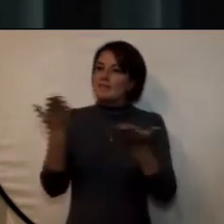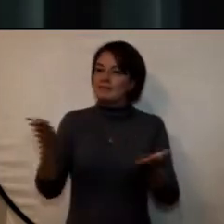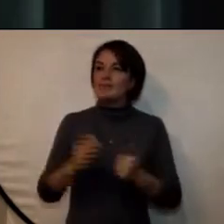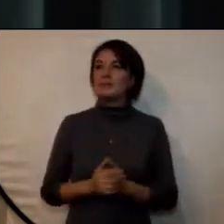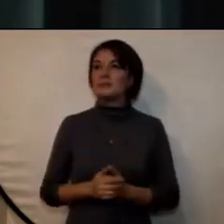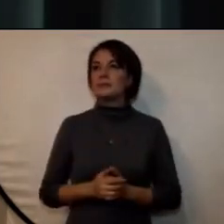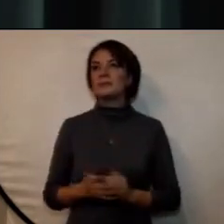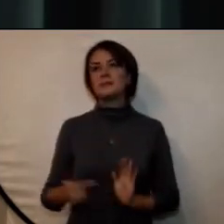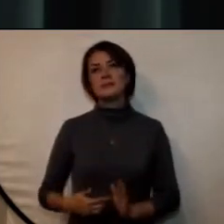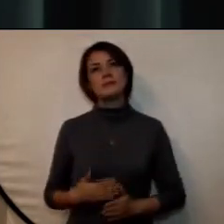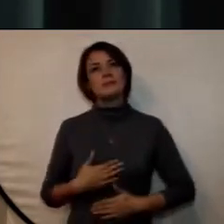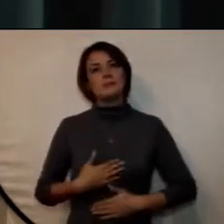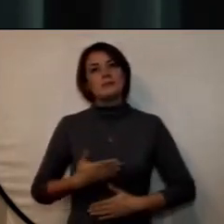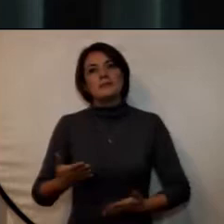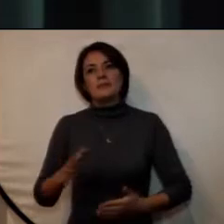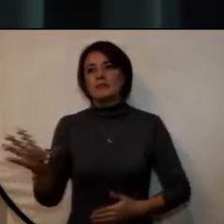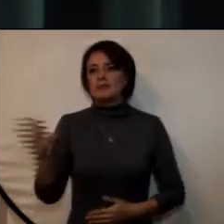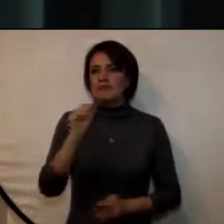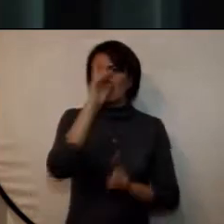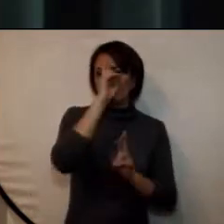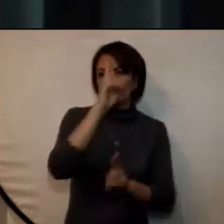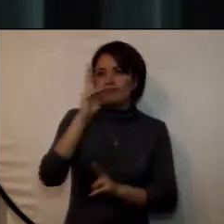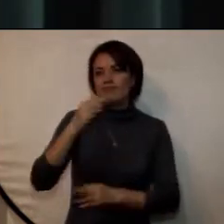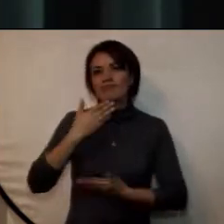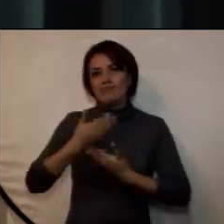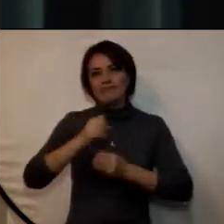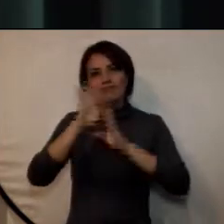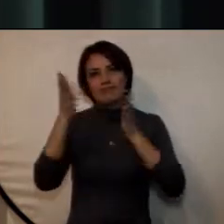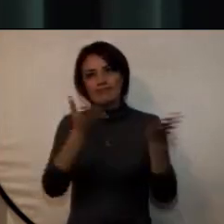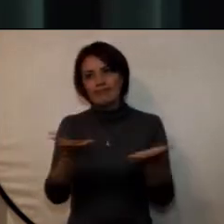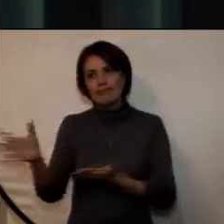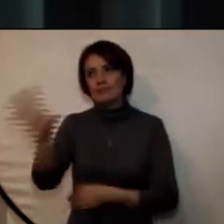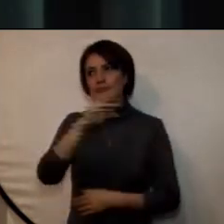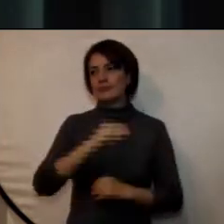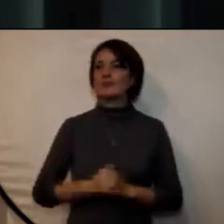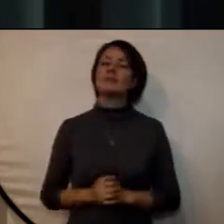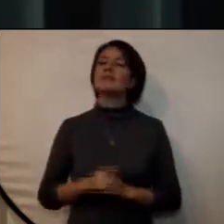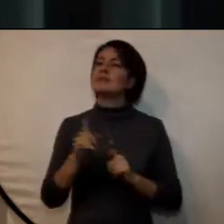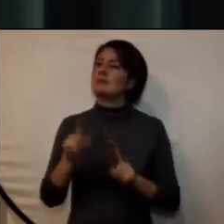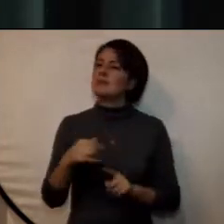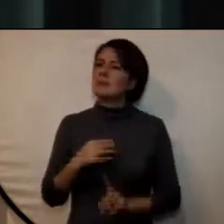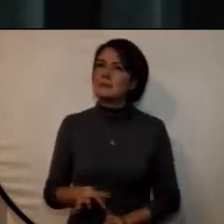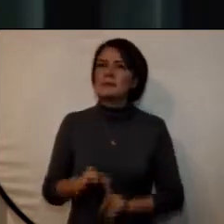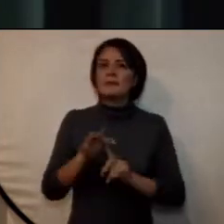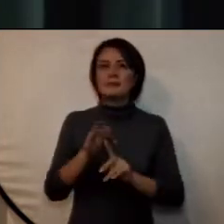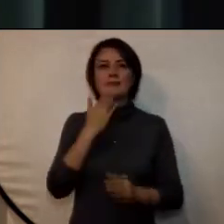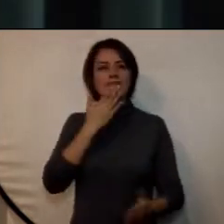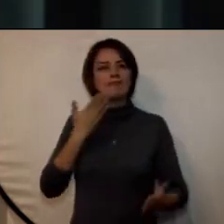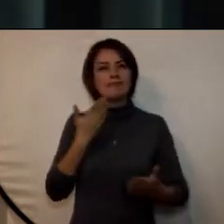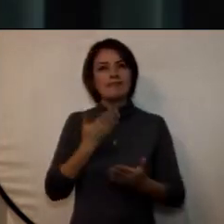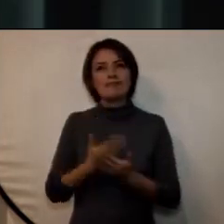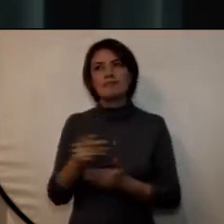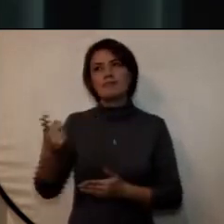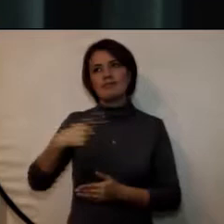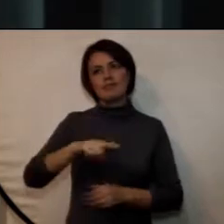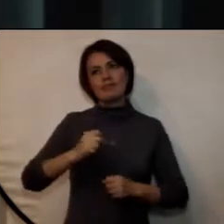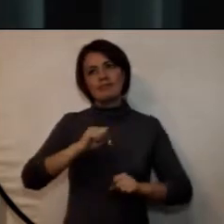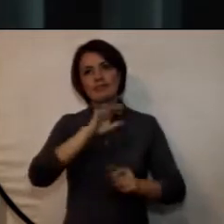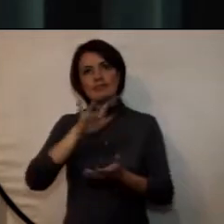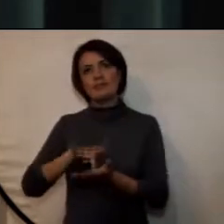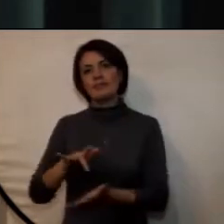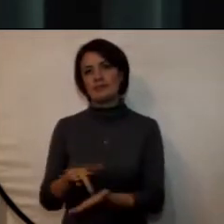presentarles un cordial y respetuoso saludo y a la vez un especial agradecimiento por su presencia